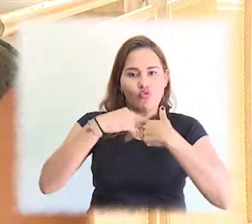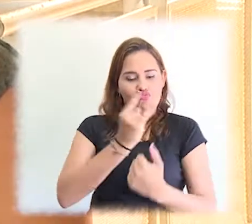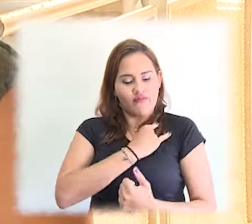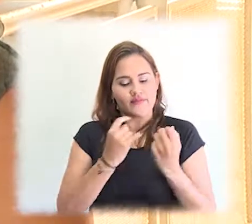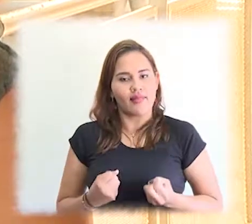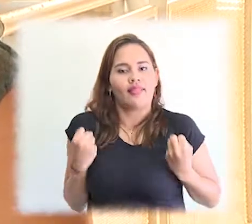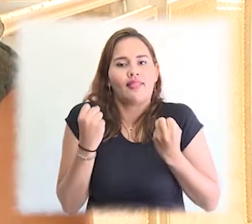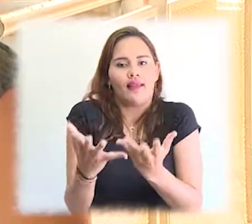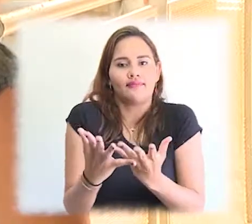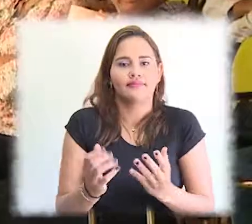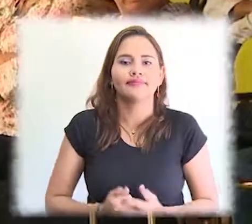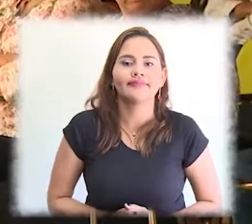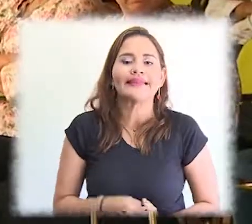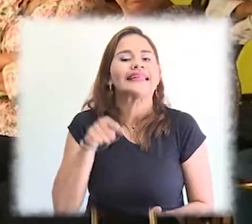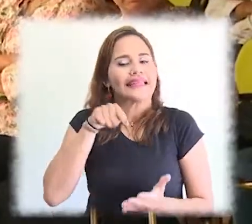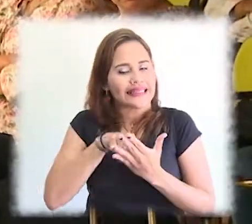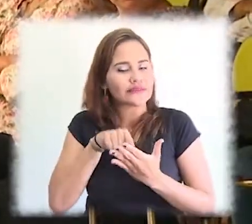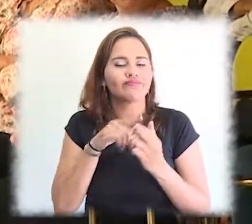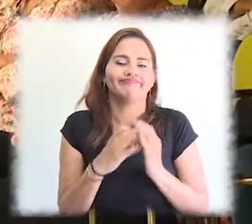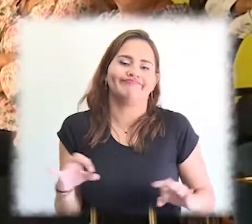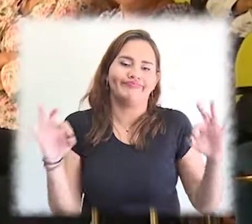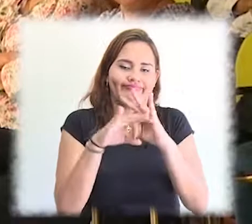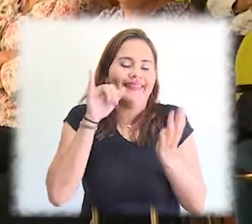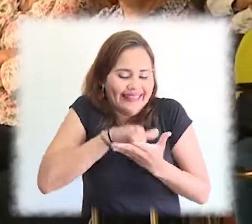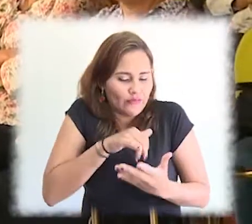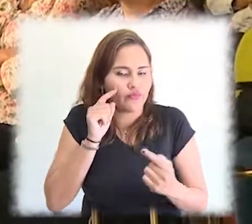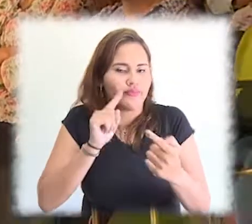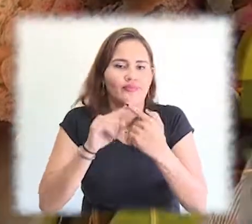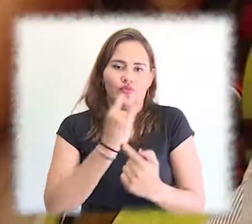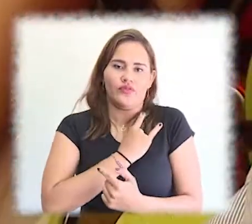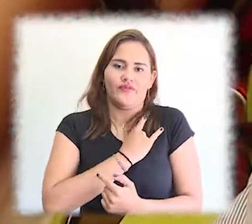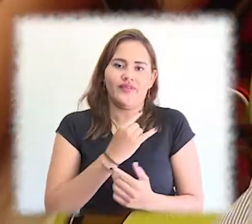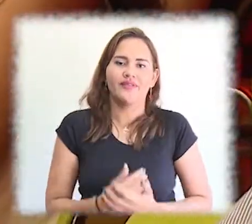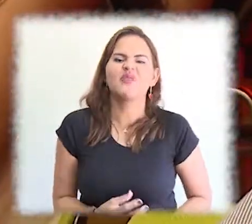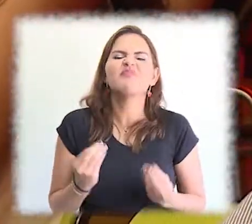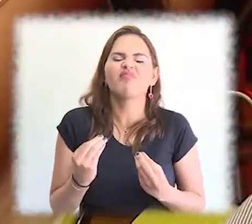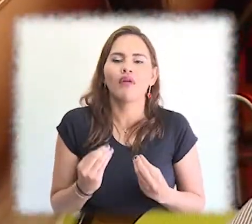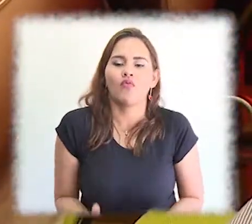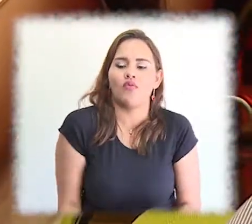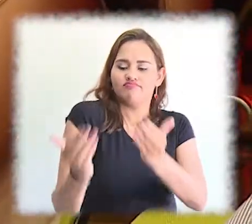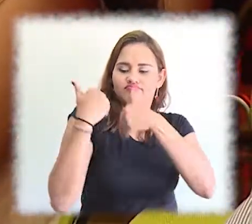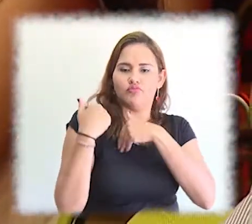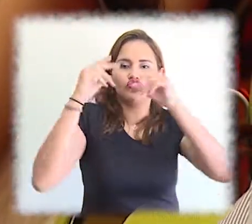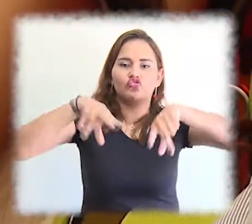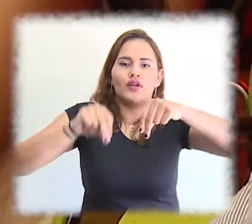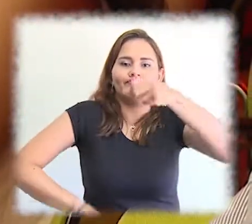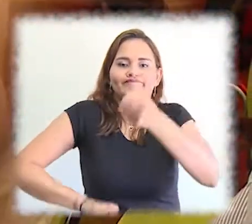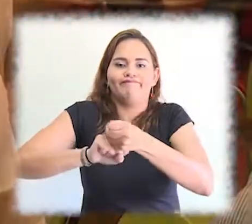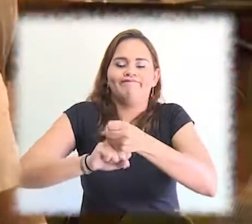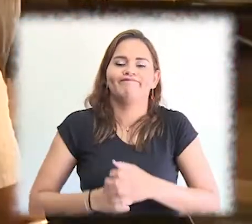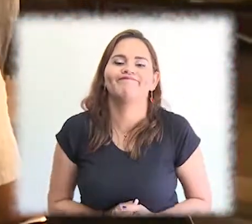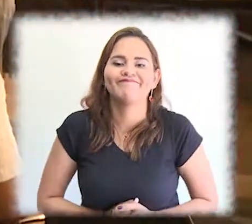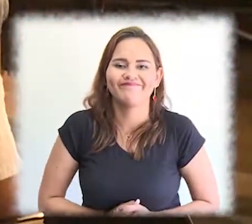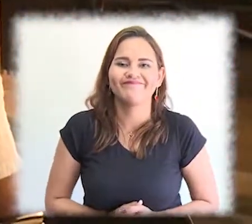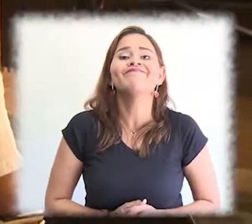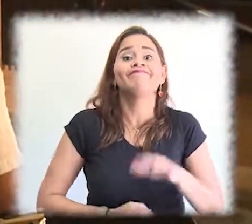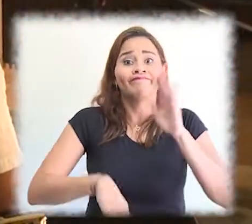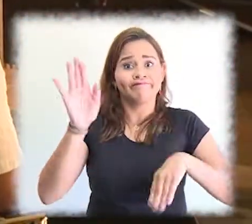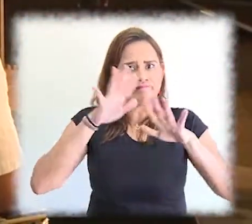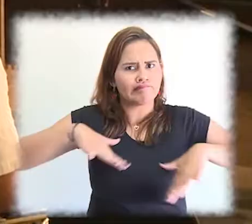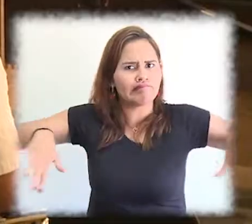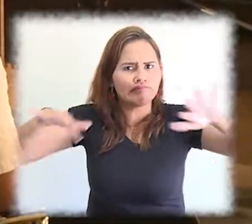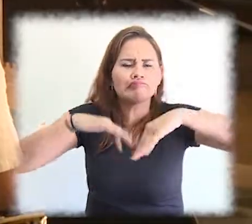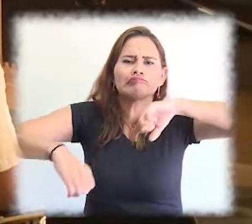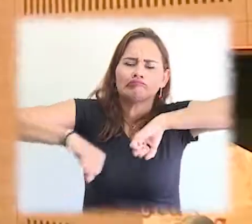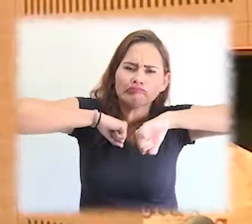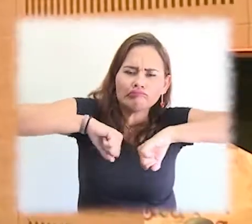para asumir la responsabilidad social que tiene. A través de este espacio se dieron a conocer casos exitosos de proyectos de emprendimiento como